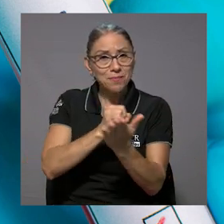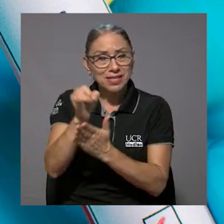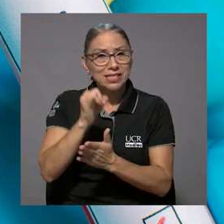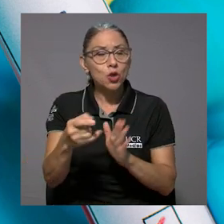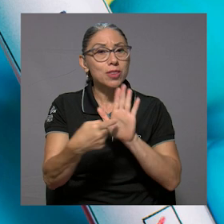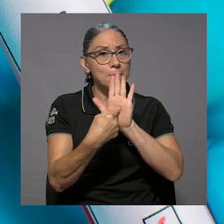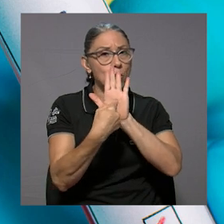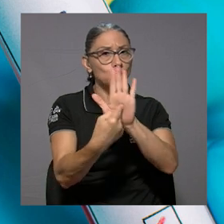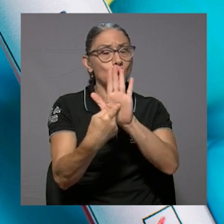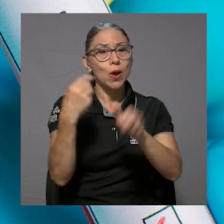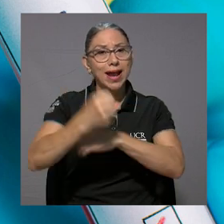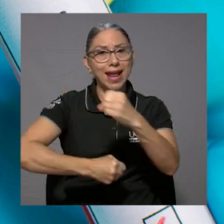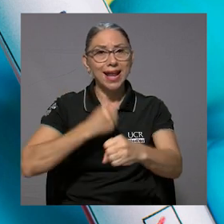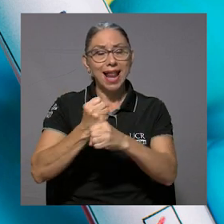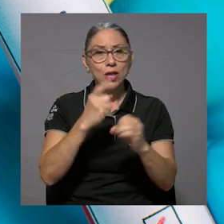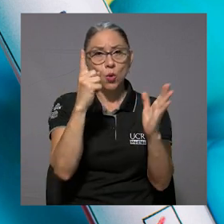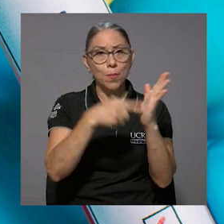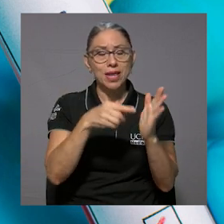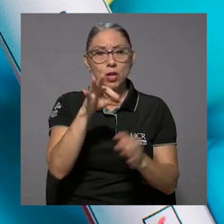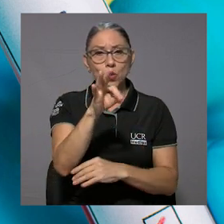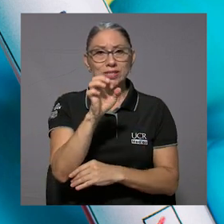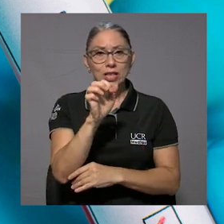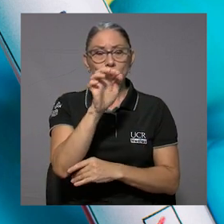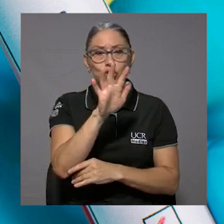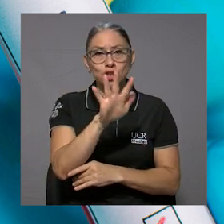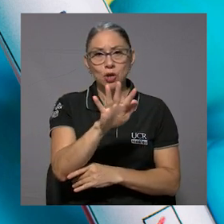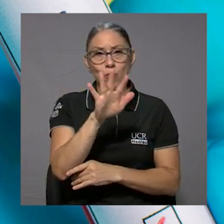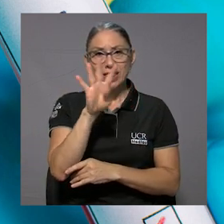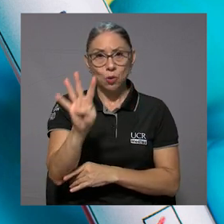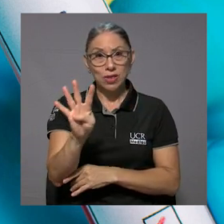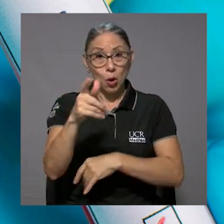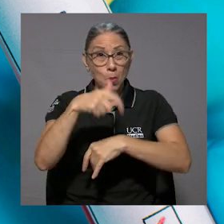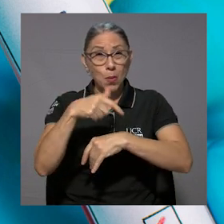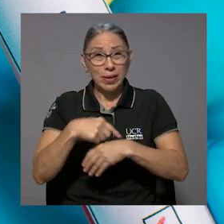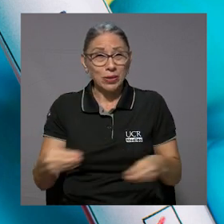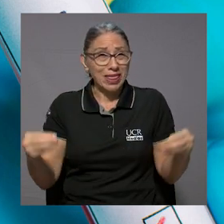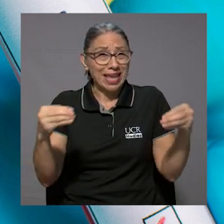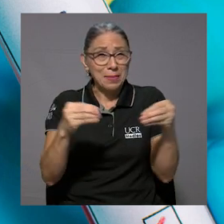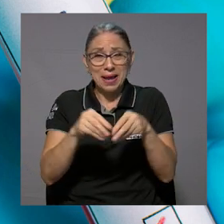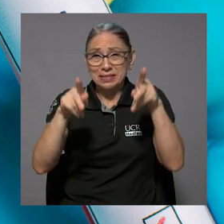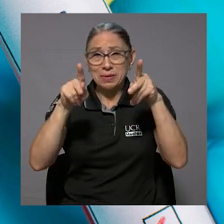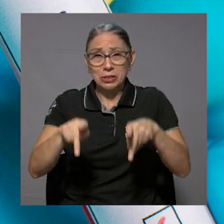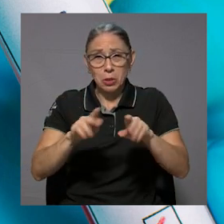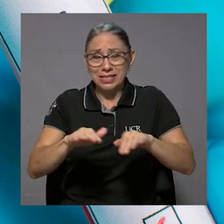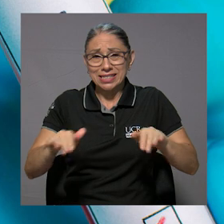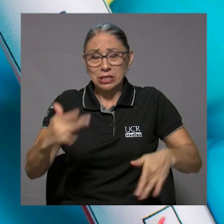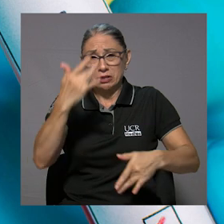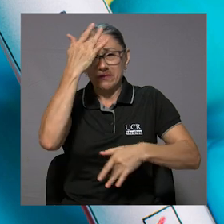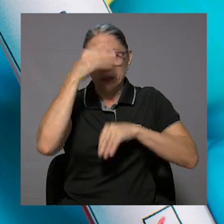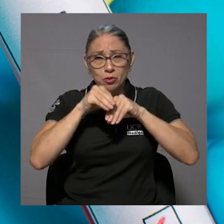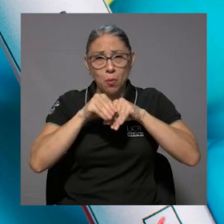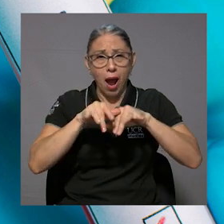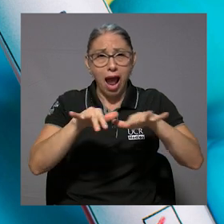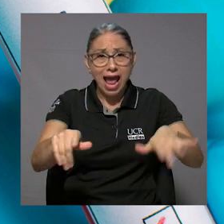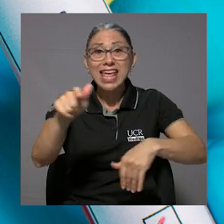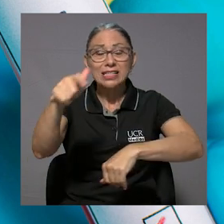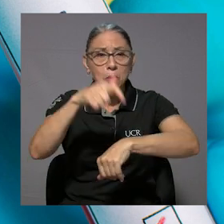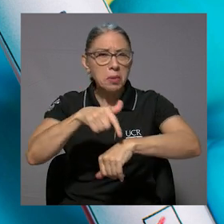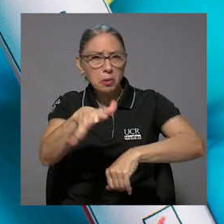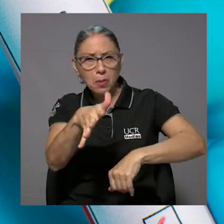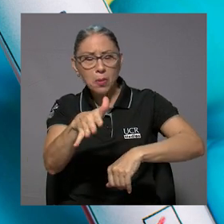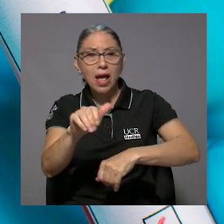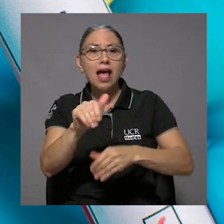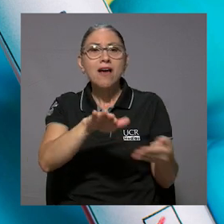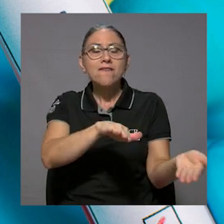Asimismo, la investigación determinó que en el año 1954, cuando se dio el pico de la epidemia en el país por esta